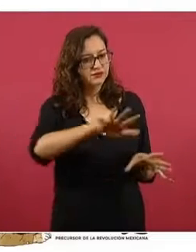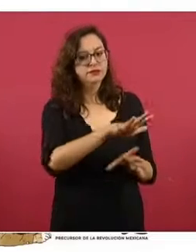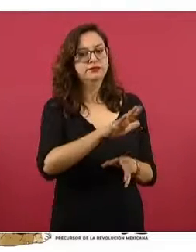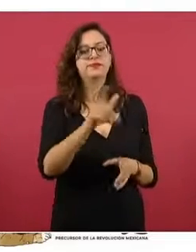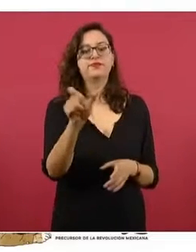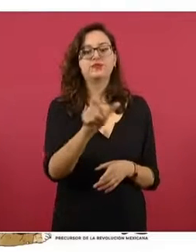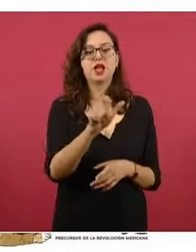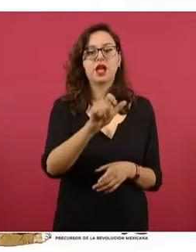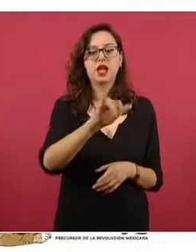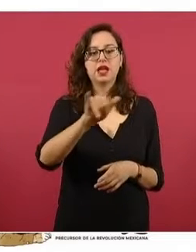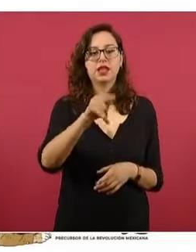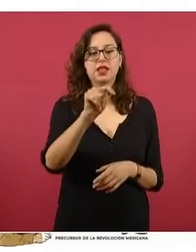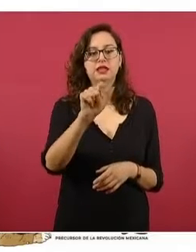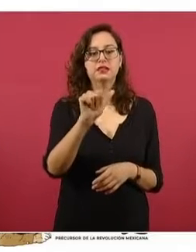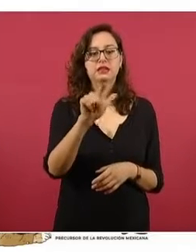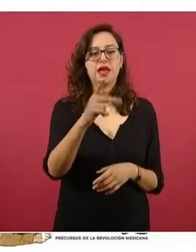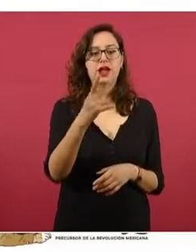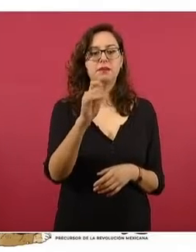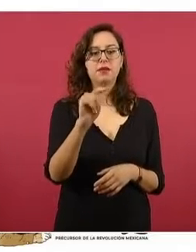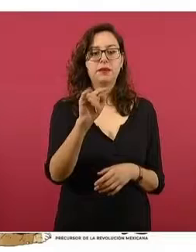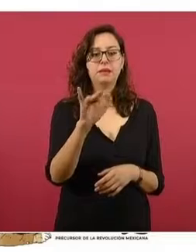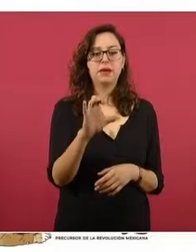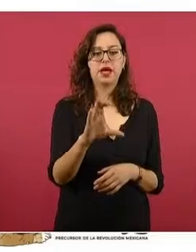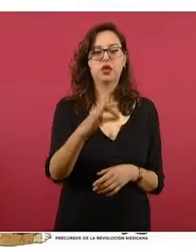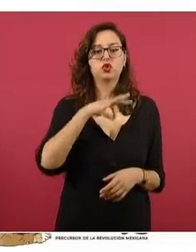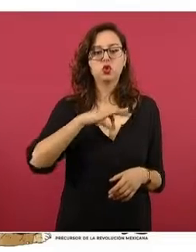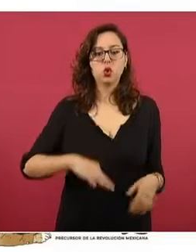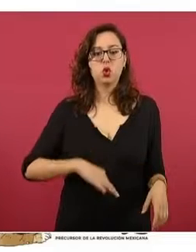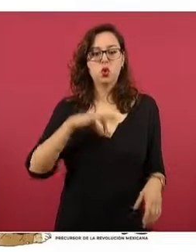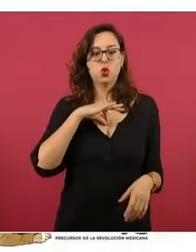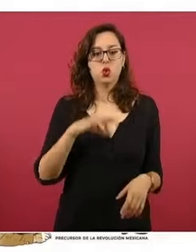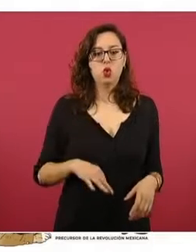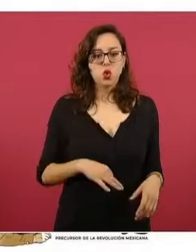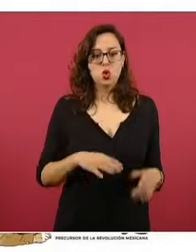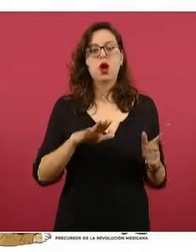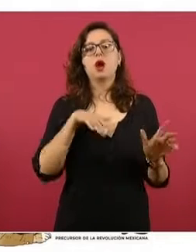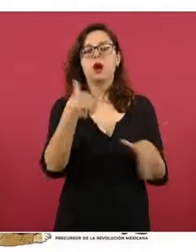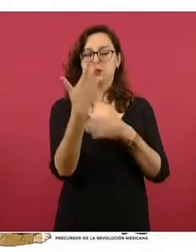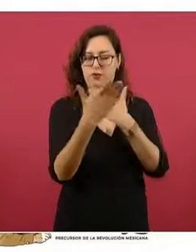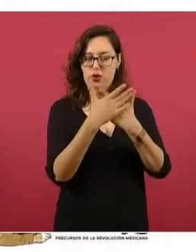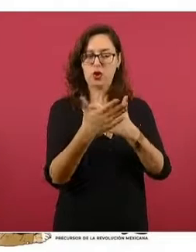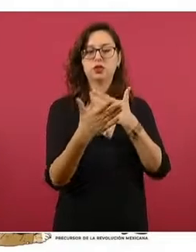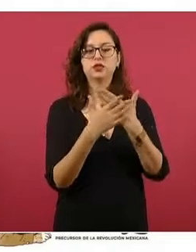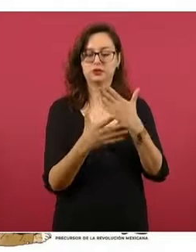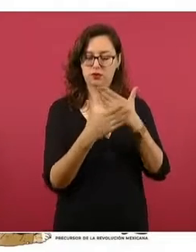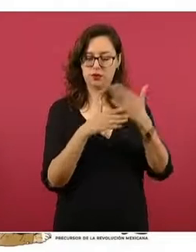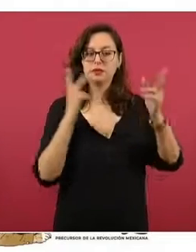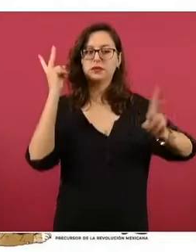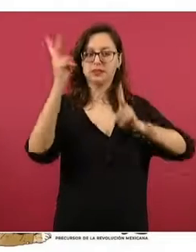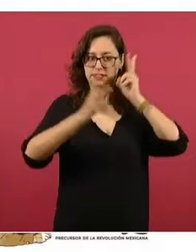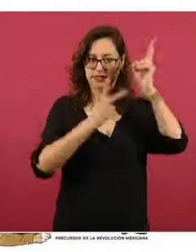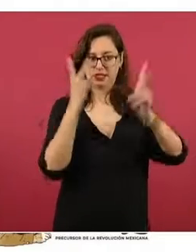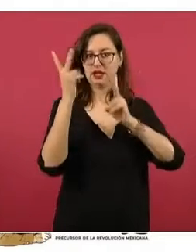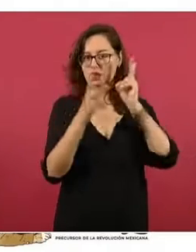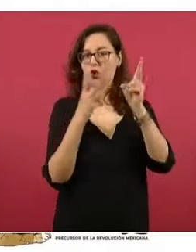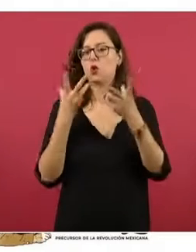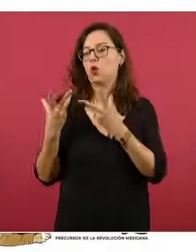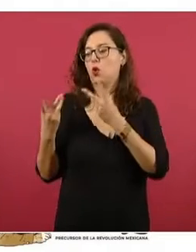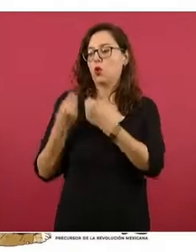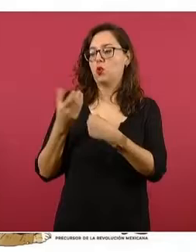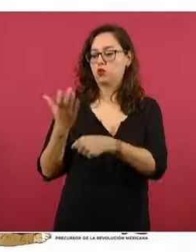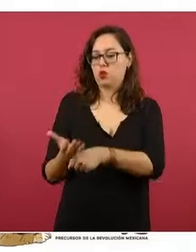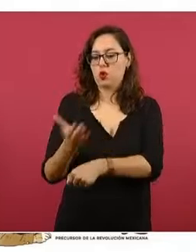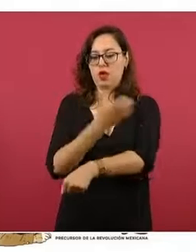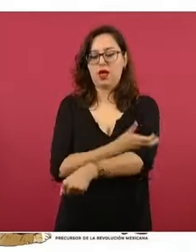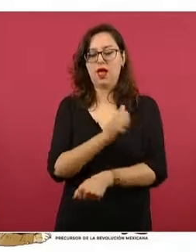Jicaltepec, en San Pablo Autopan, en Toluca, que ya la estaremos visitando en el Nueva Cuenta, pero acompañados